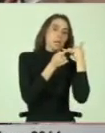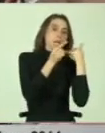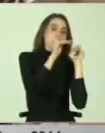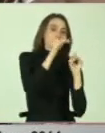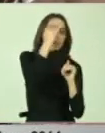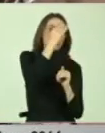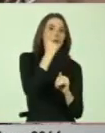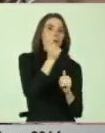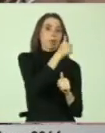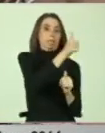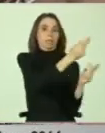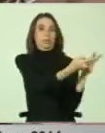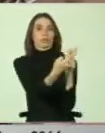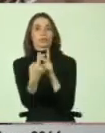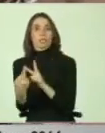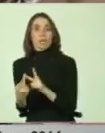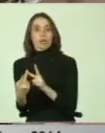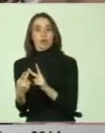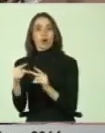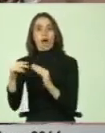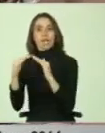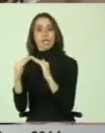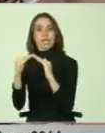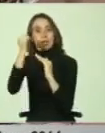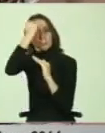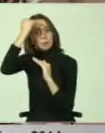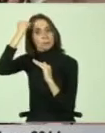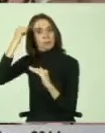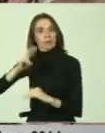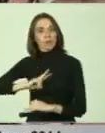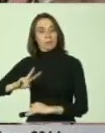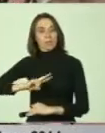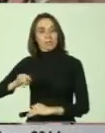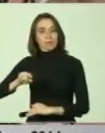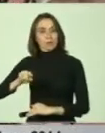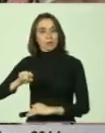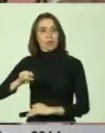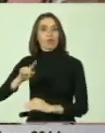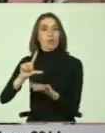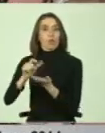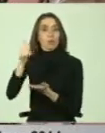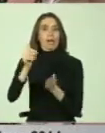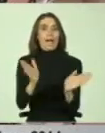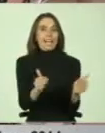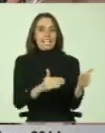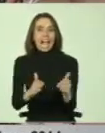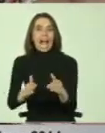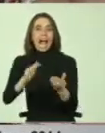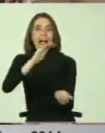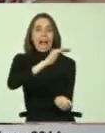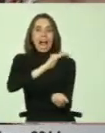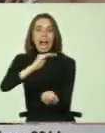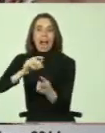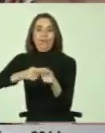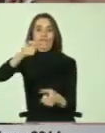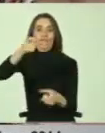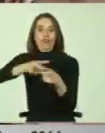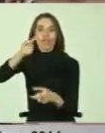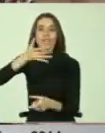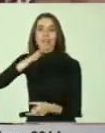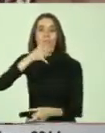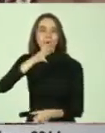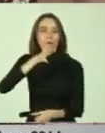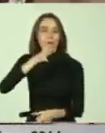director se trasladó a nuestro cuartel acá en Valparaíso y ahí entre medio de cajas, bidones de botellas de